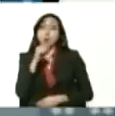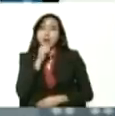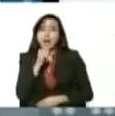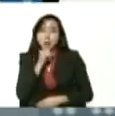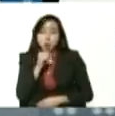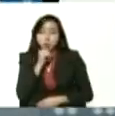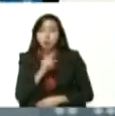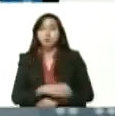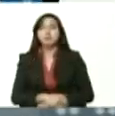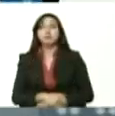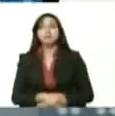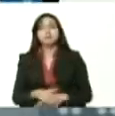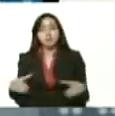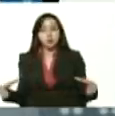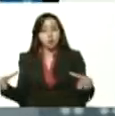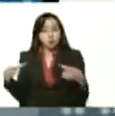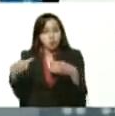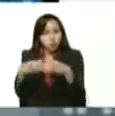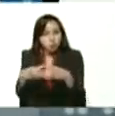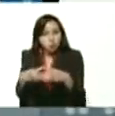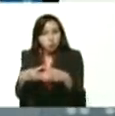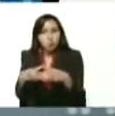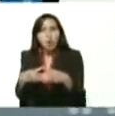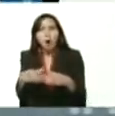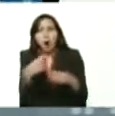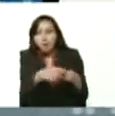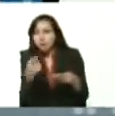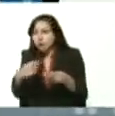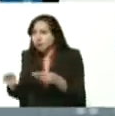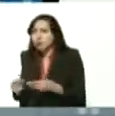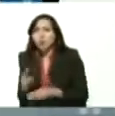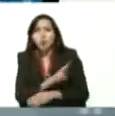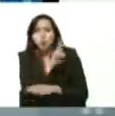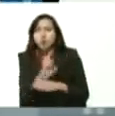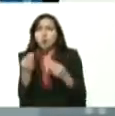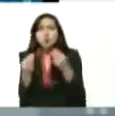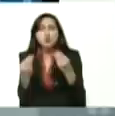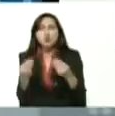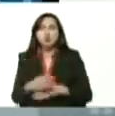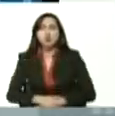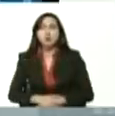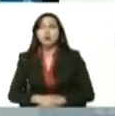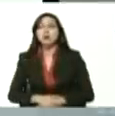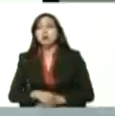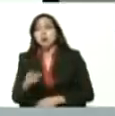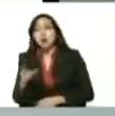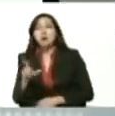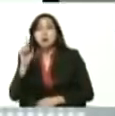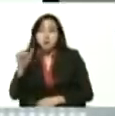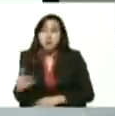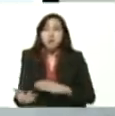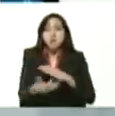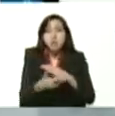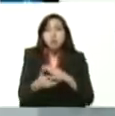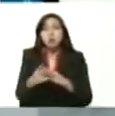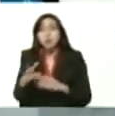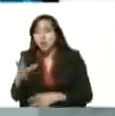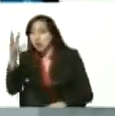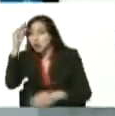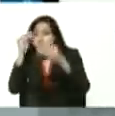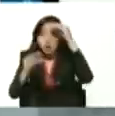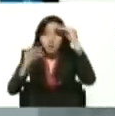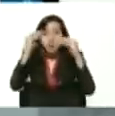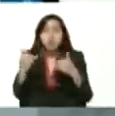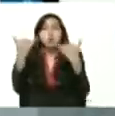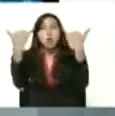que es una población que demandaba mucho uso de efectivo, ellos se han venido familiarizando también con el uso de los canales electrónicos, a la fecha